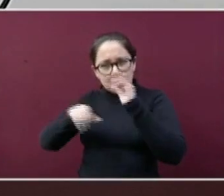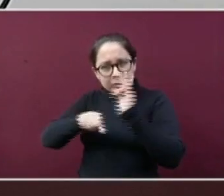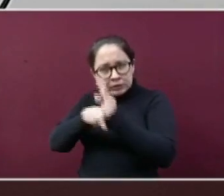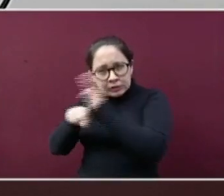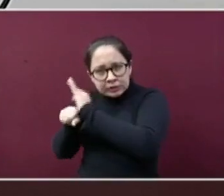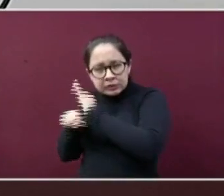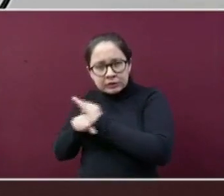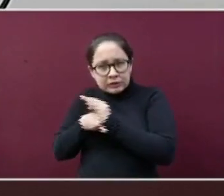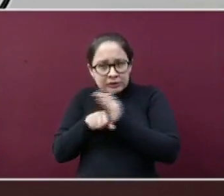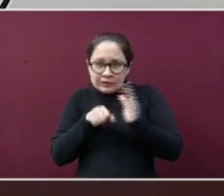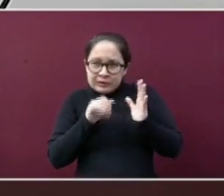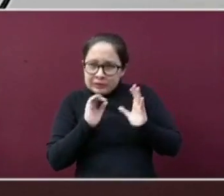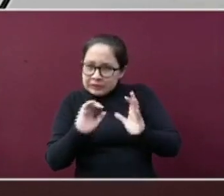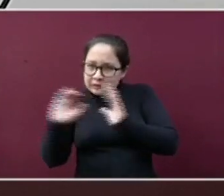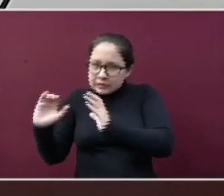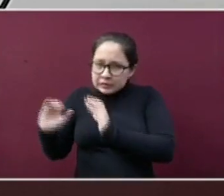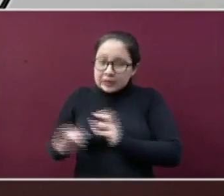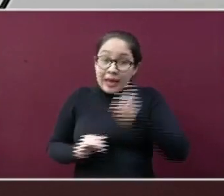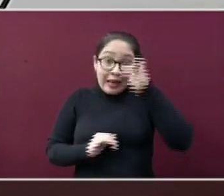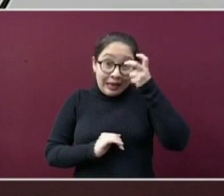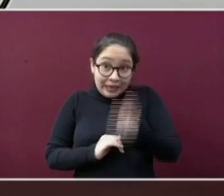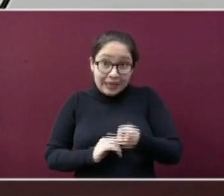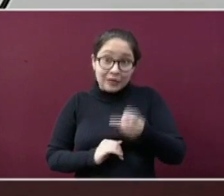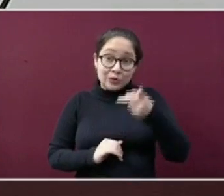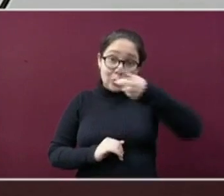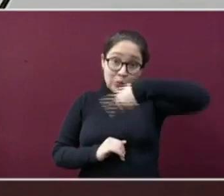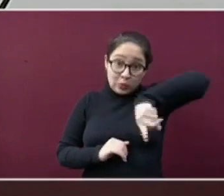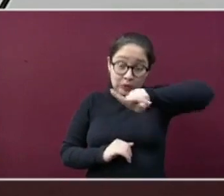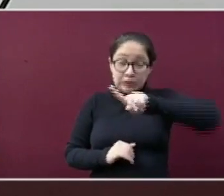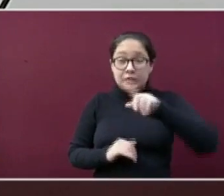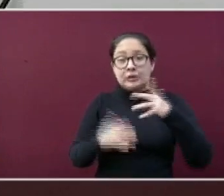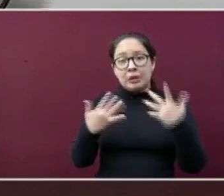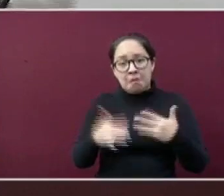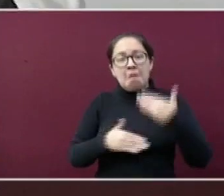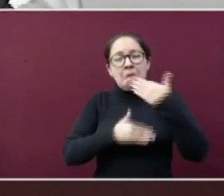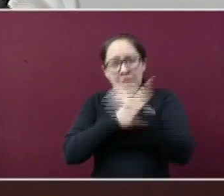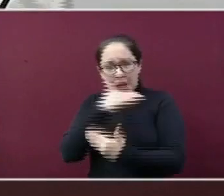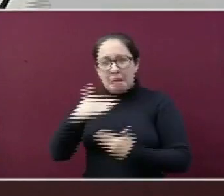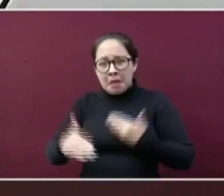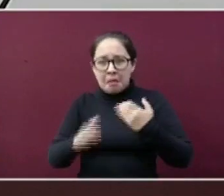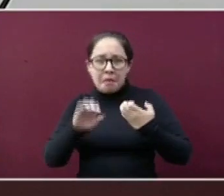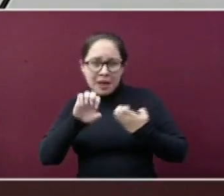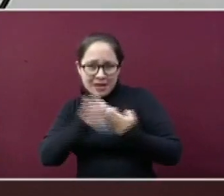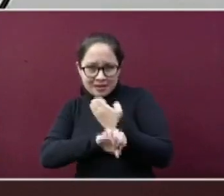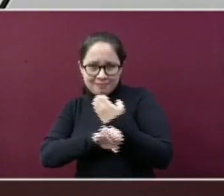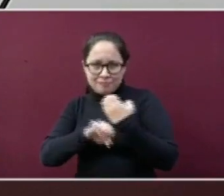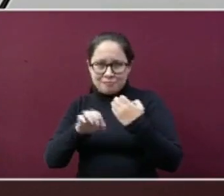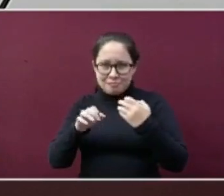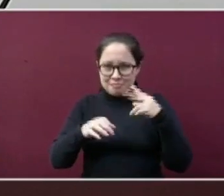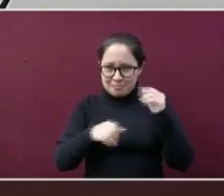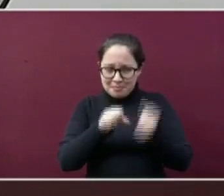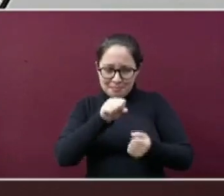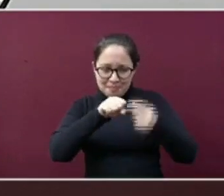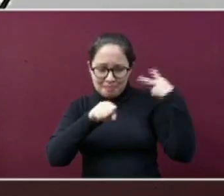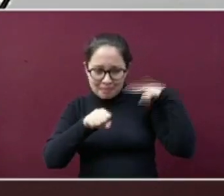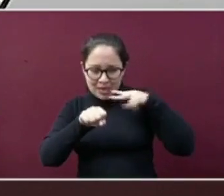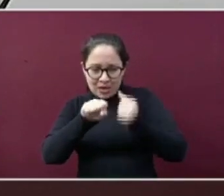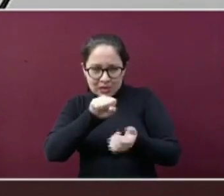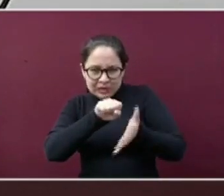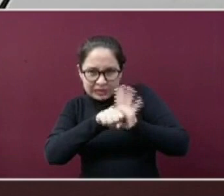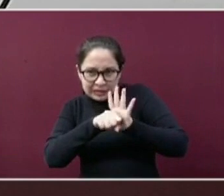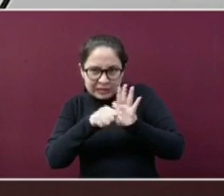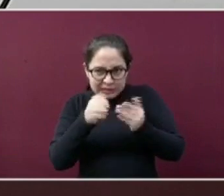Realmente es por ustedes que la estrategia estatal contra este virus está